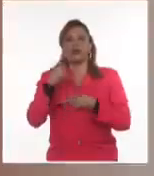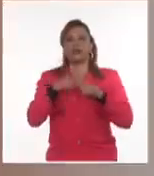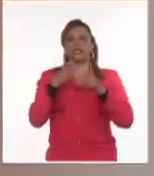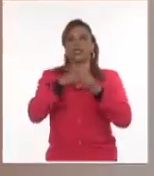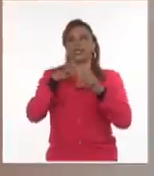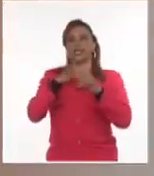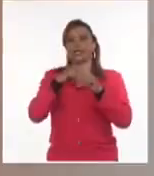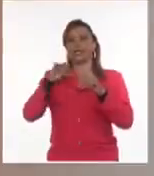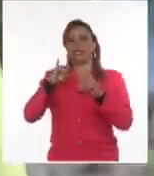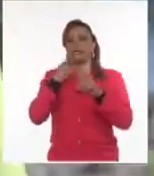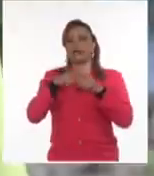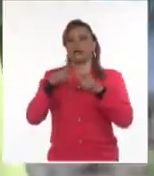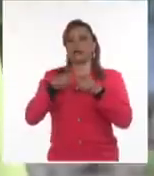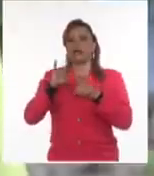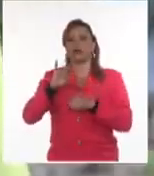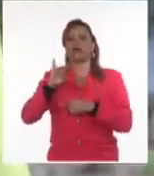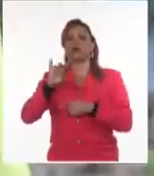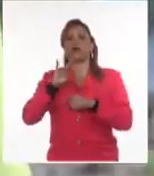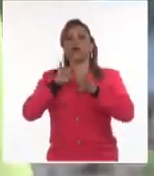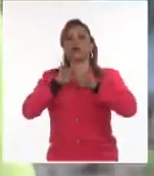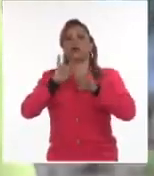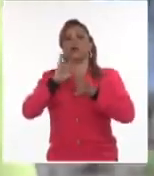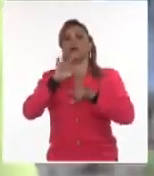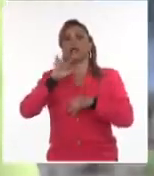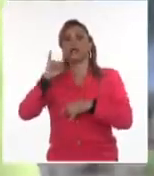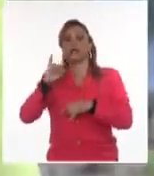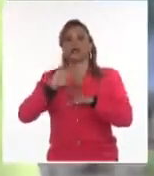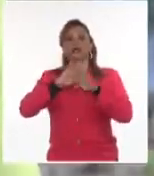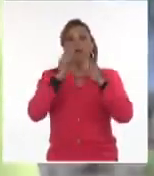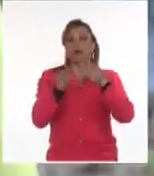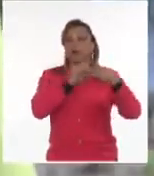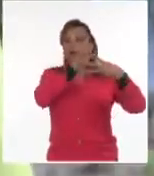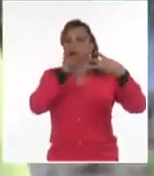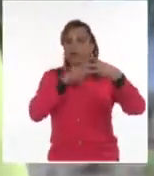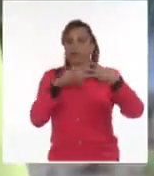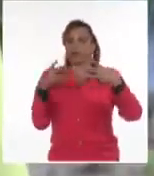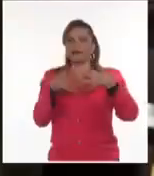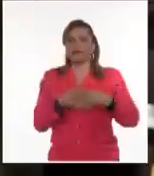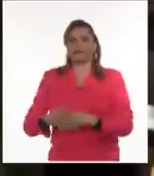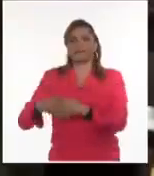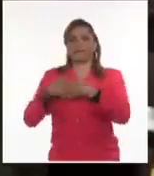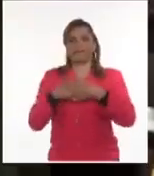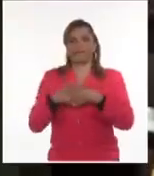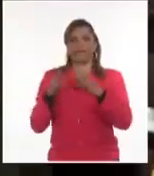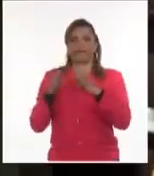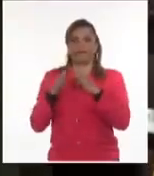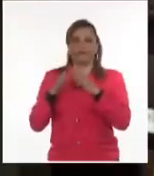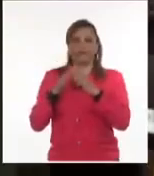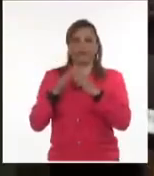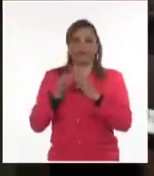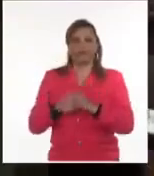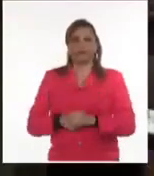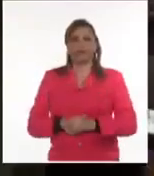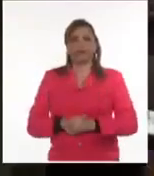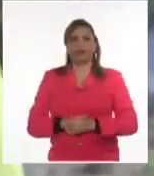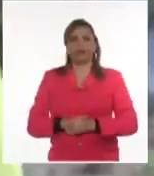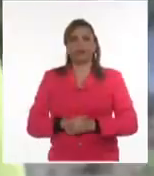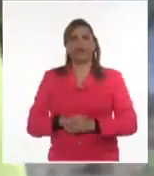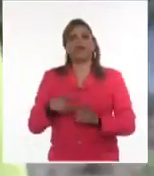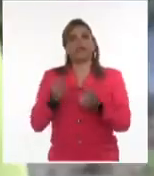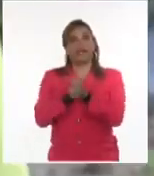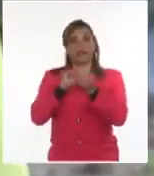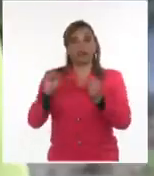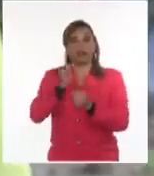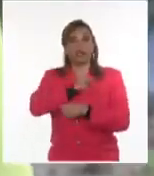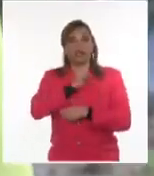Alfredo González y William González. Todos radicados en el exterior. Y se evidencia que ellos son terroristas que lo que